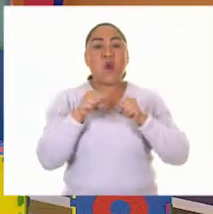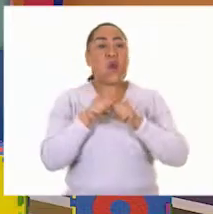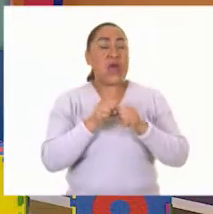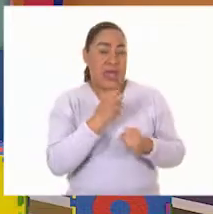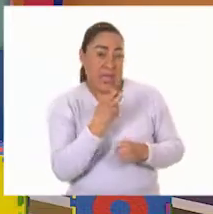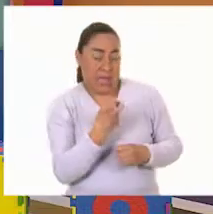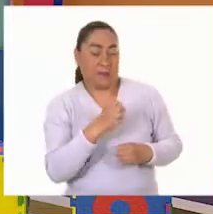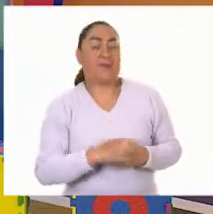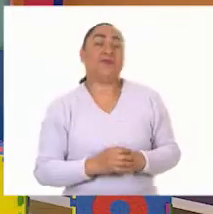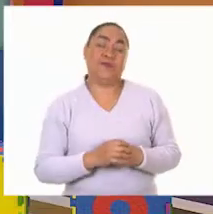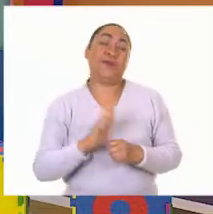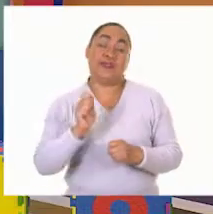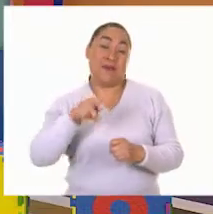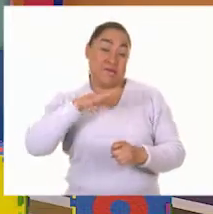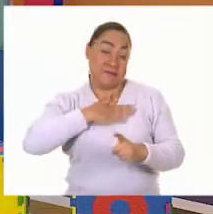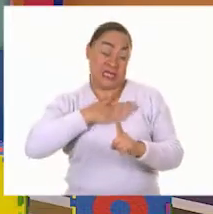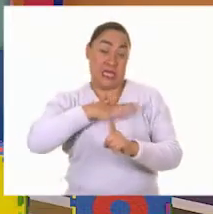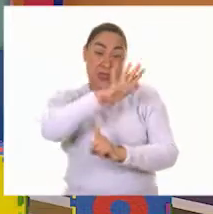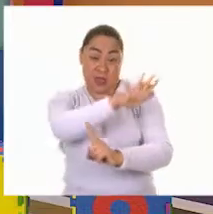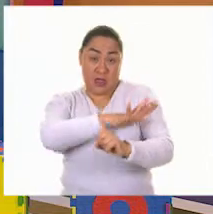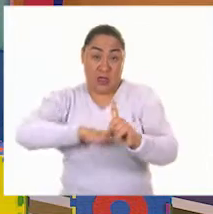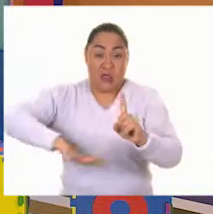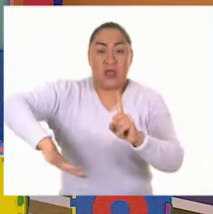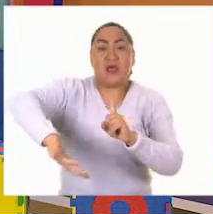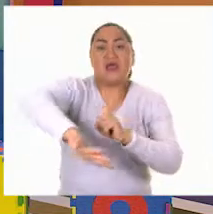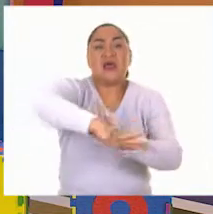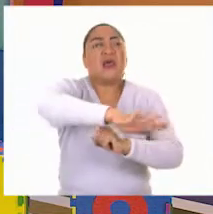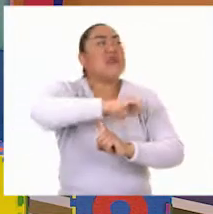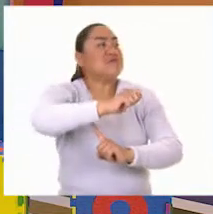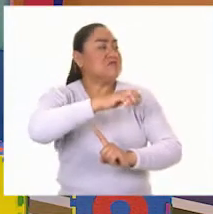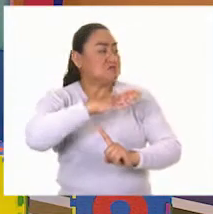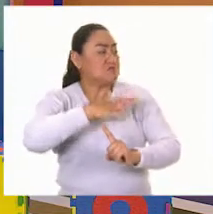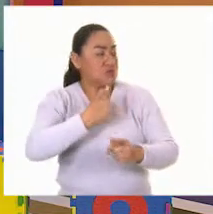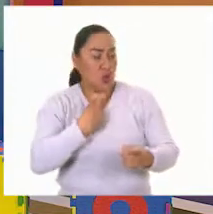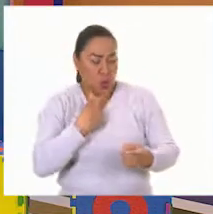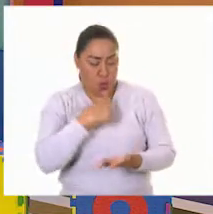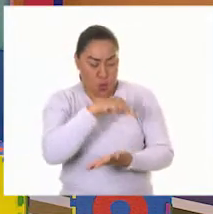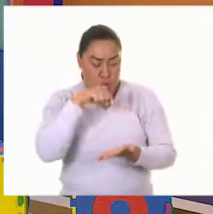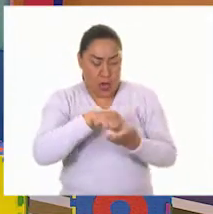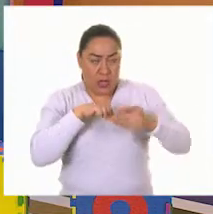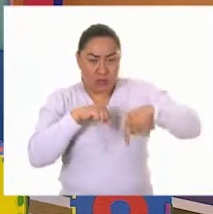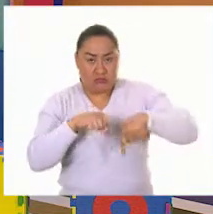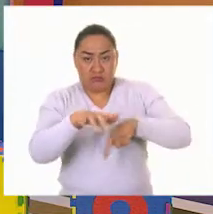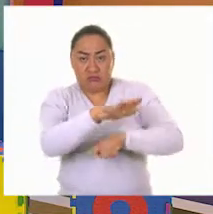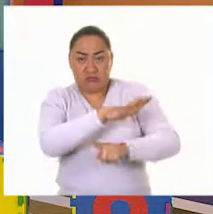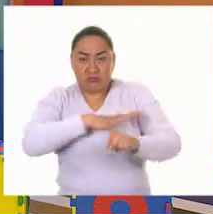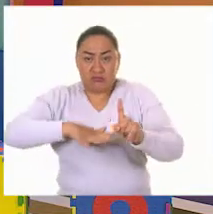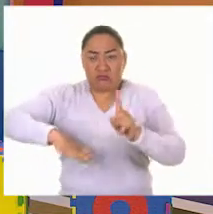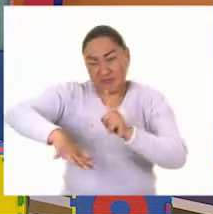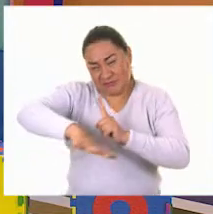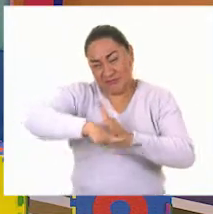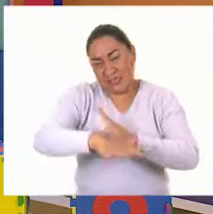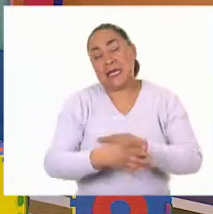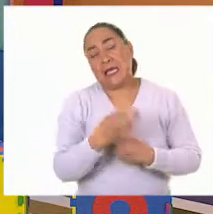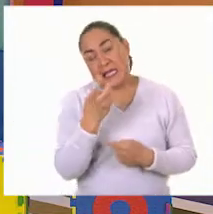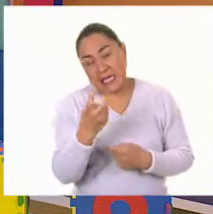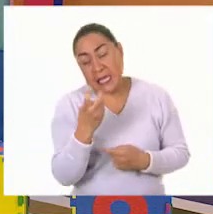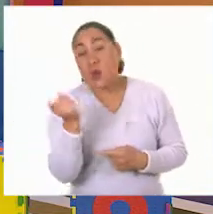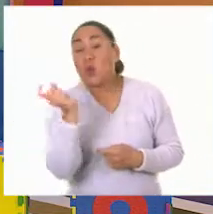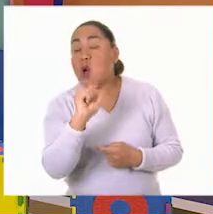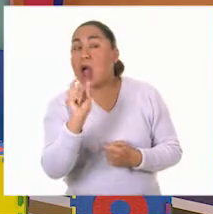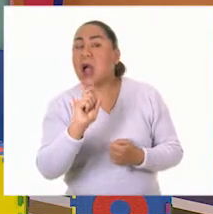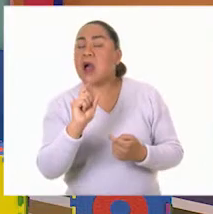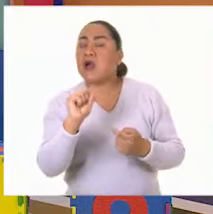el entorno, como bien lo dijo Erick, es todo lo que nos rodea. Por lo tanto, cuando cambia algo de lo que nos